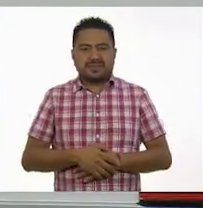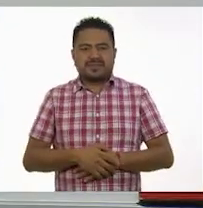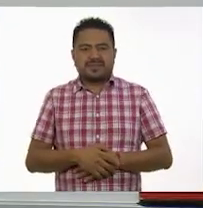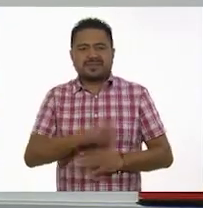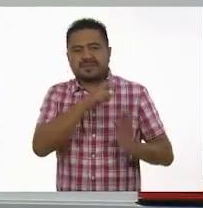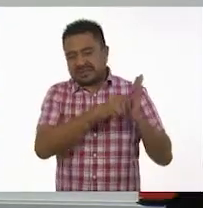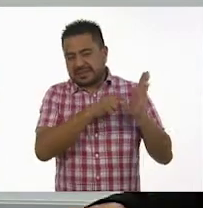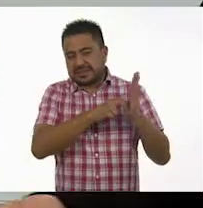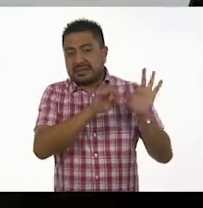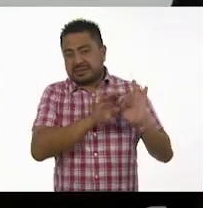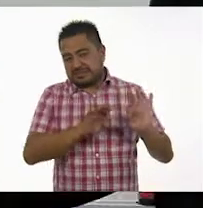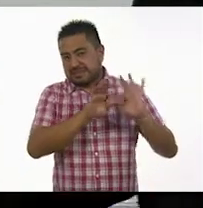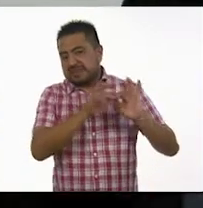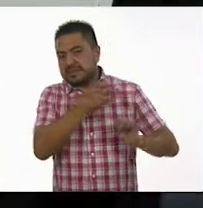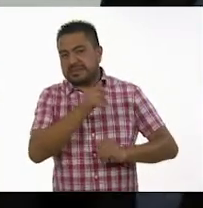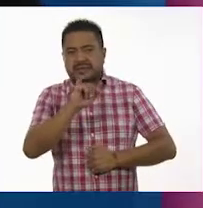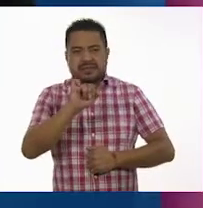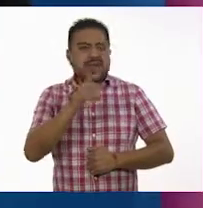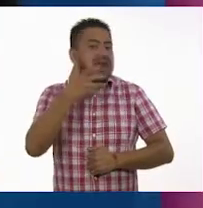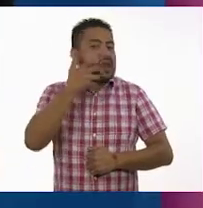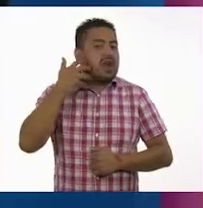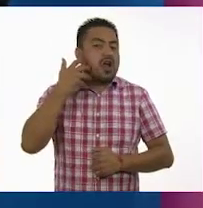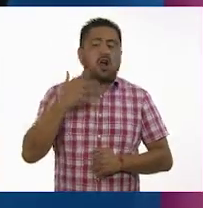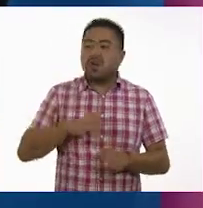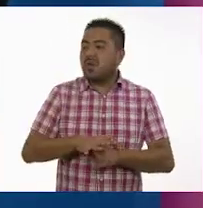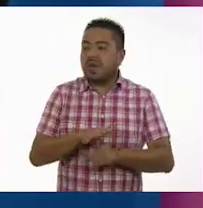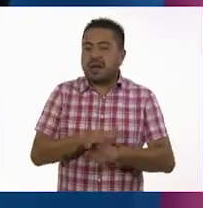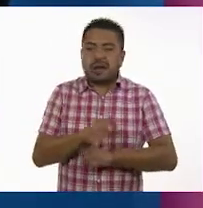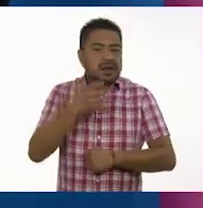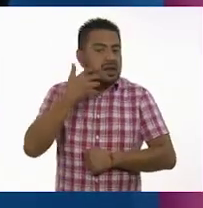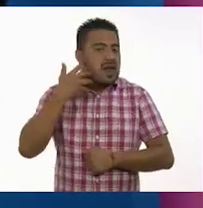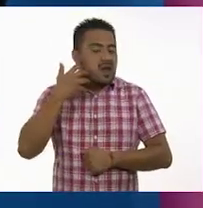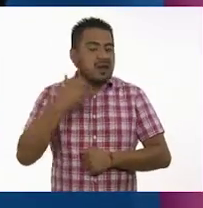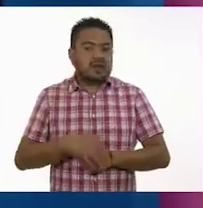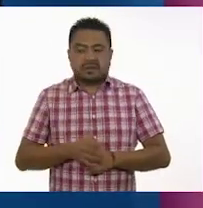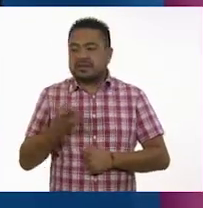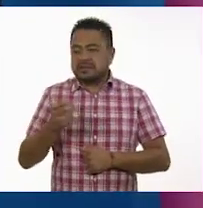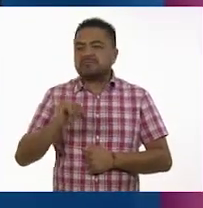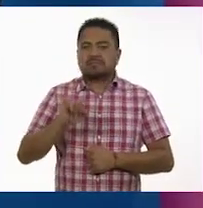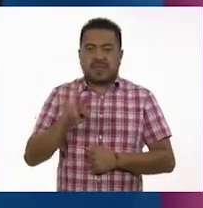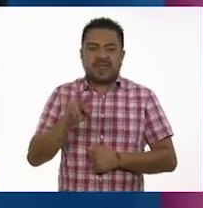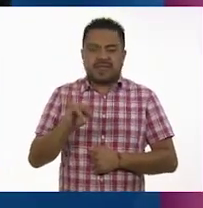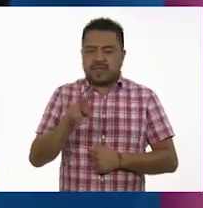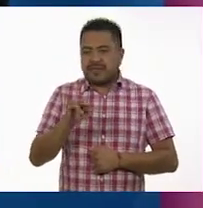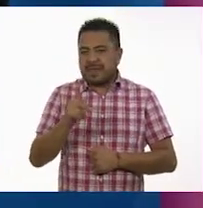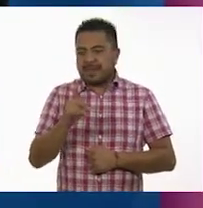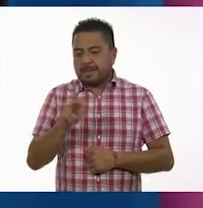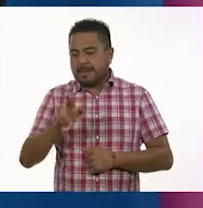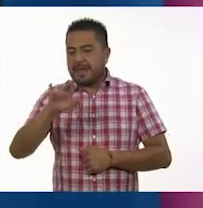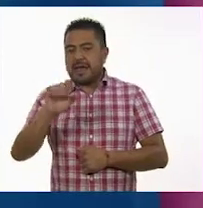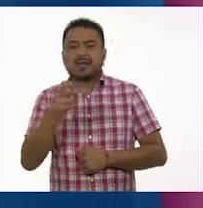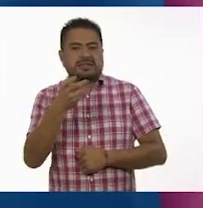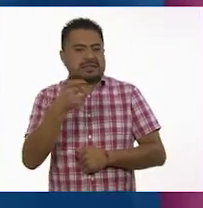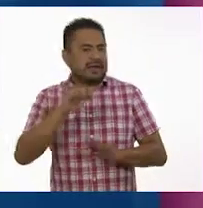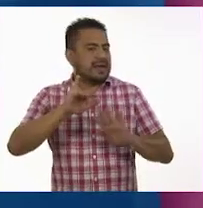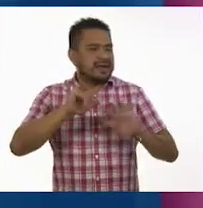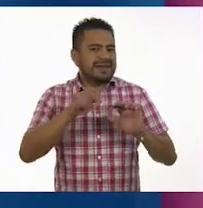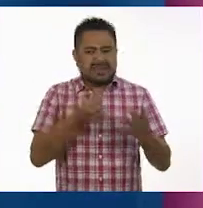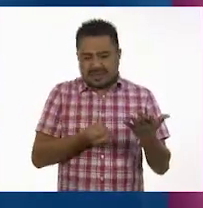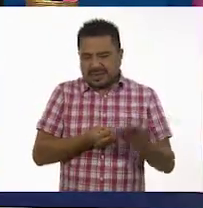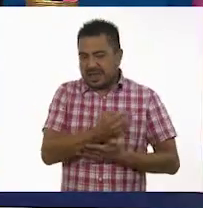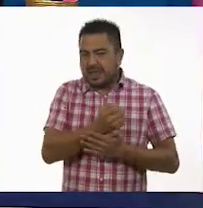corrección es bien importante. Los leones. Los leones, esos sí son vivíparos. Eso sí, ¿saben? Nacen